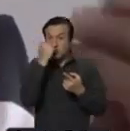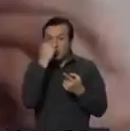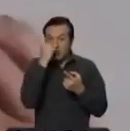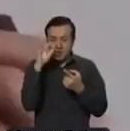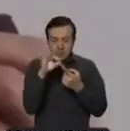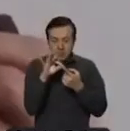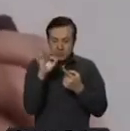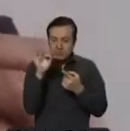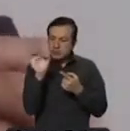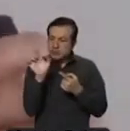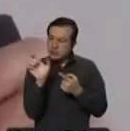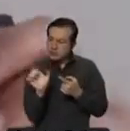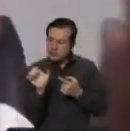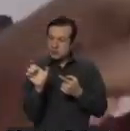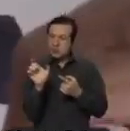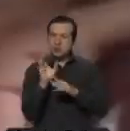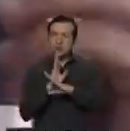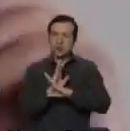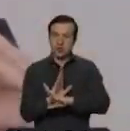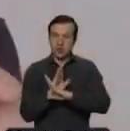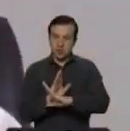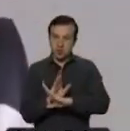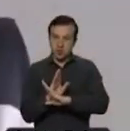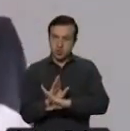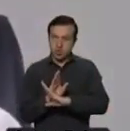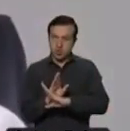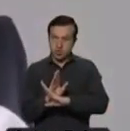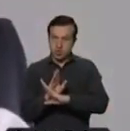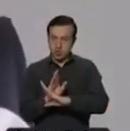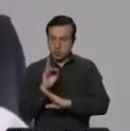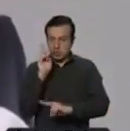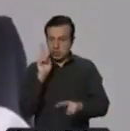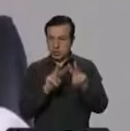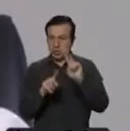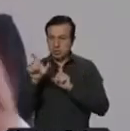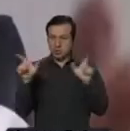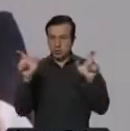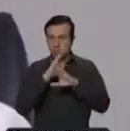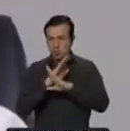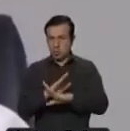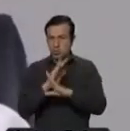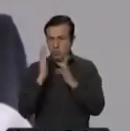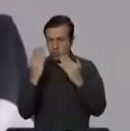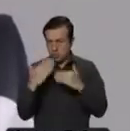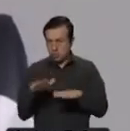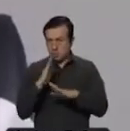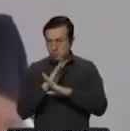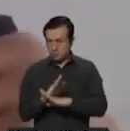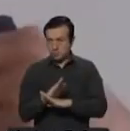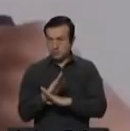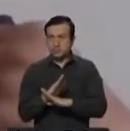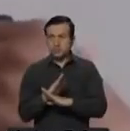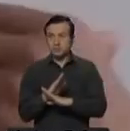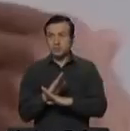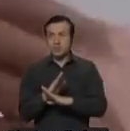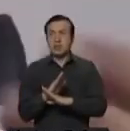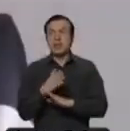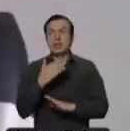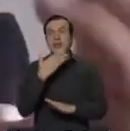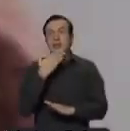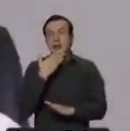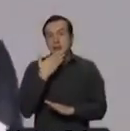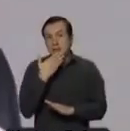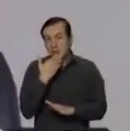reacción se hace con un pedacito del material genético del virus. Tienen una mejor